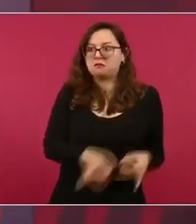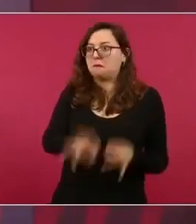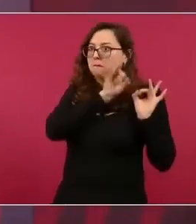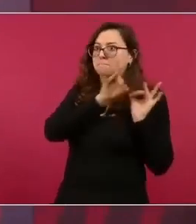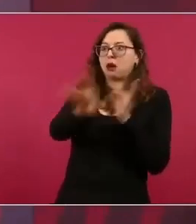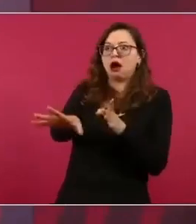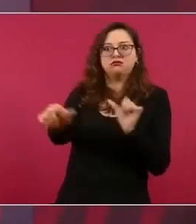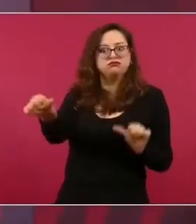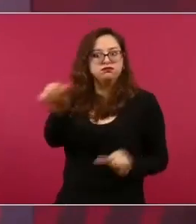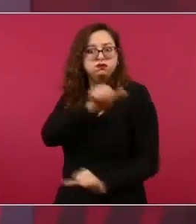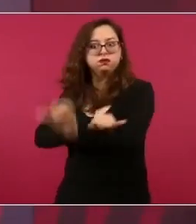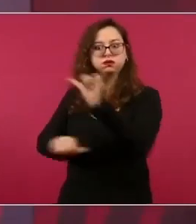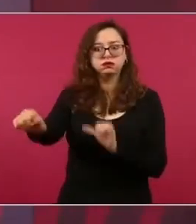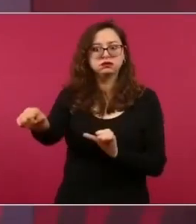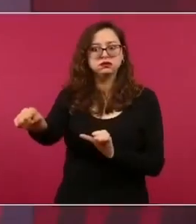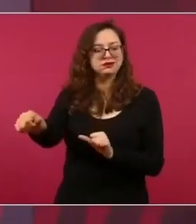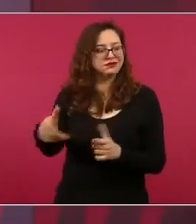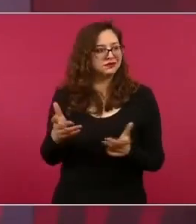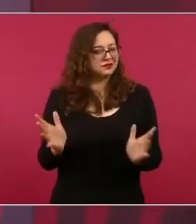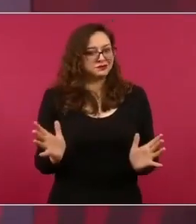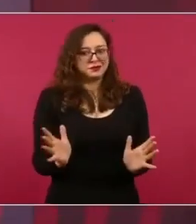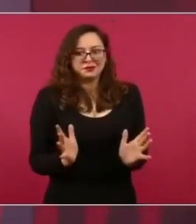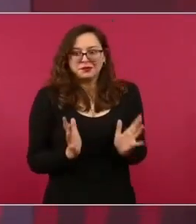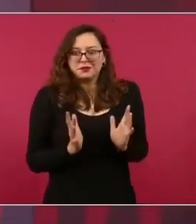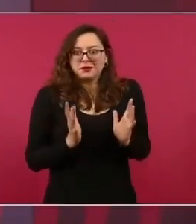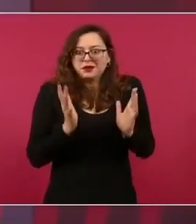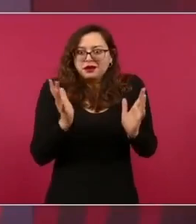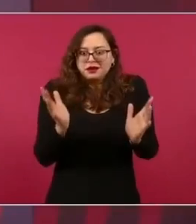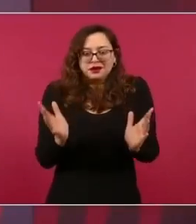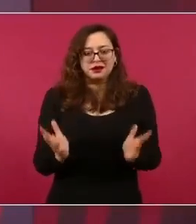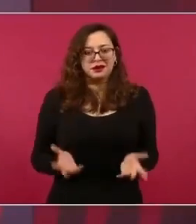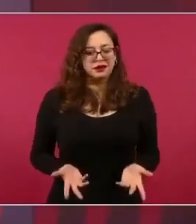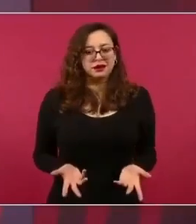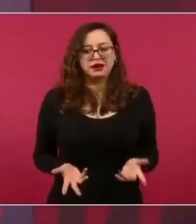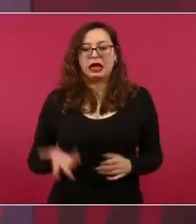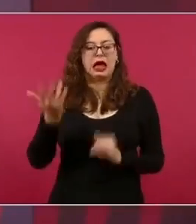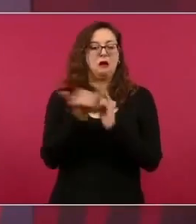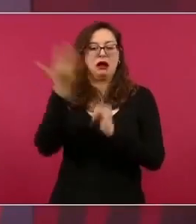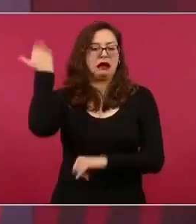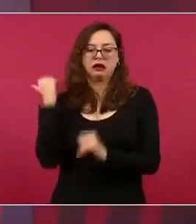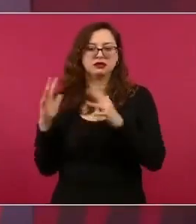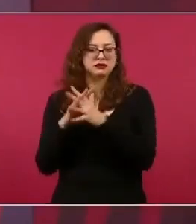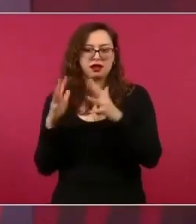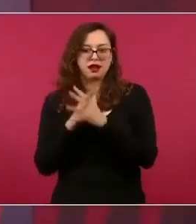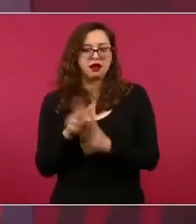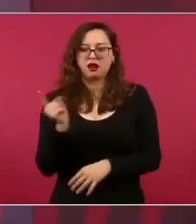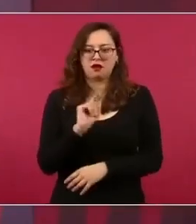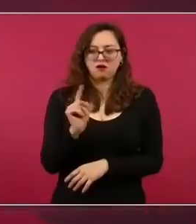pero al grado de ir